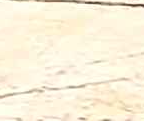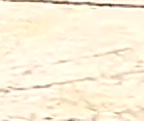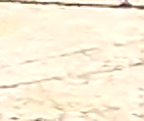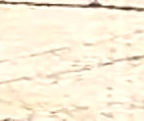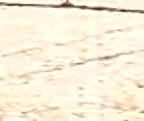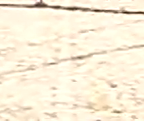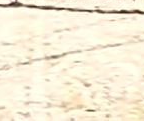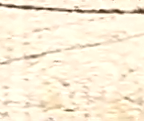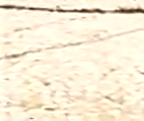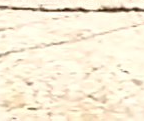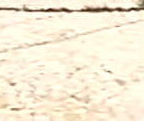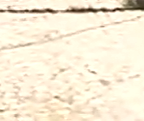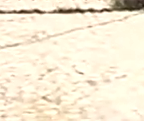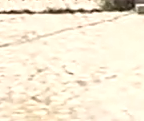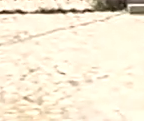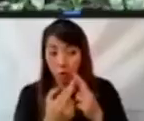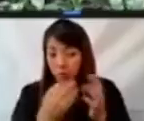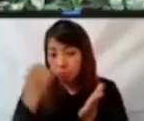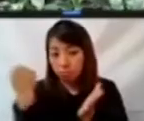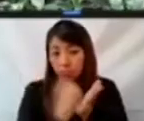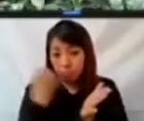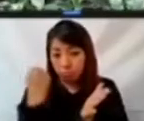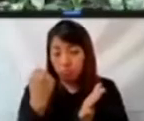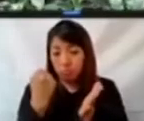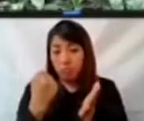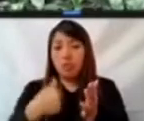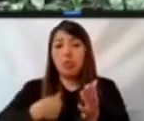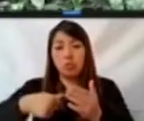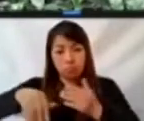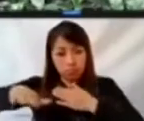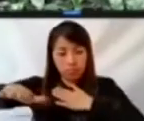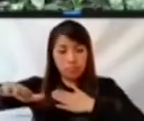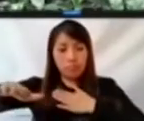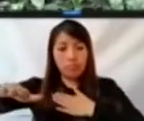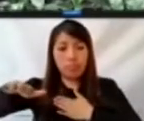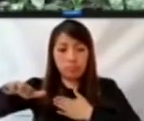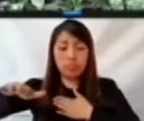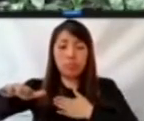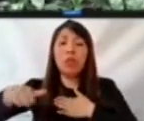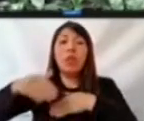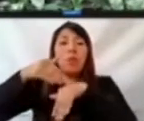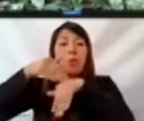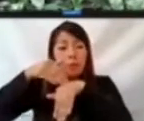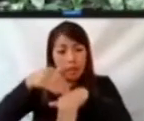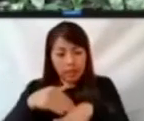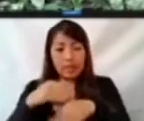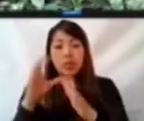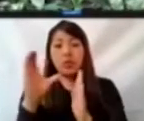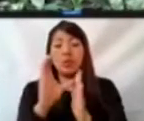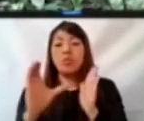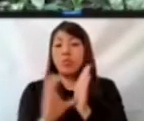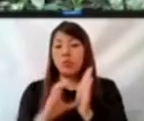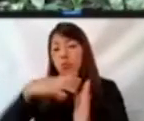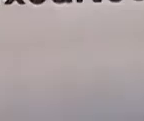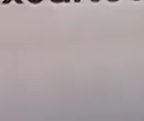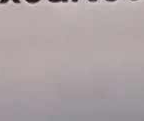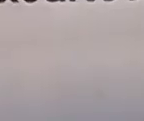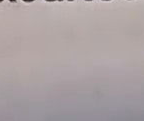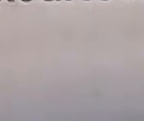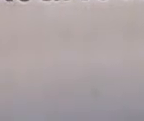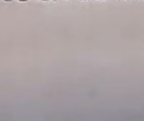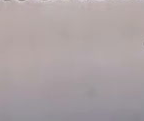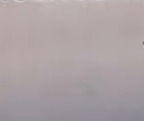La tarde de este 28 de septiembre, Juan Carlos Minor Márquez rindió protesta como consejero presidente del Consejo General del Instituto